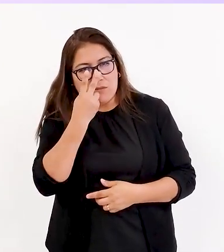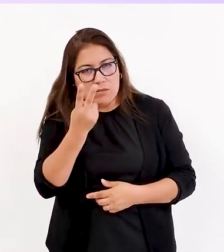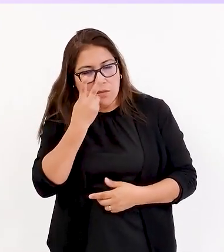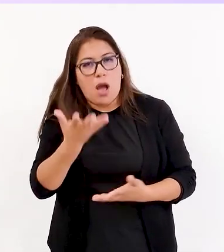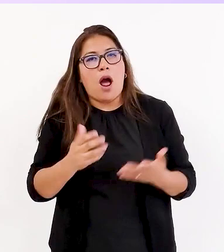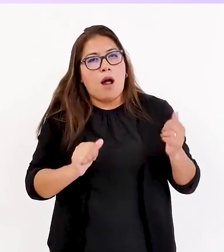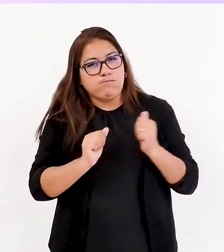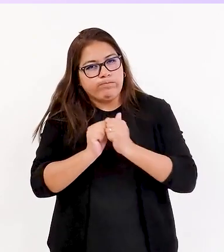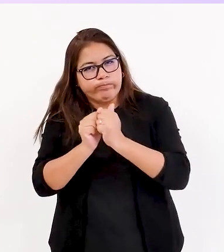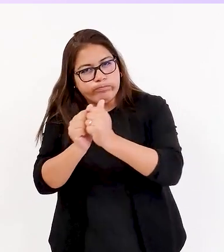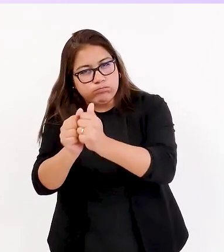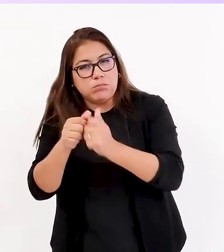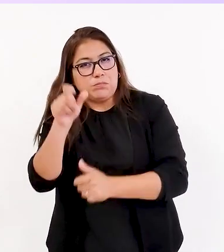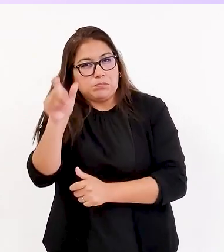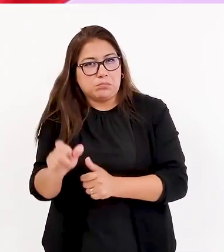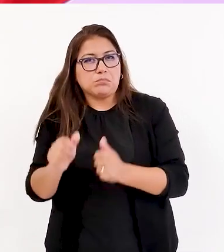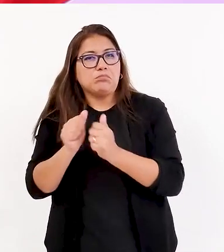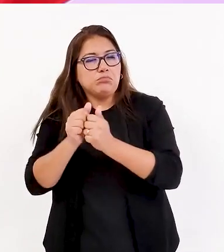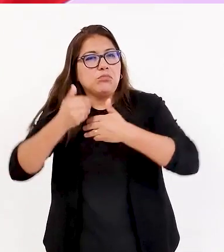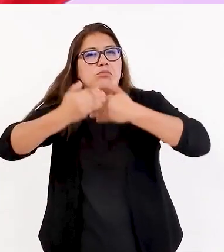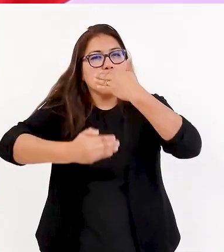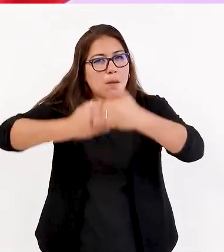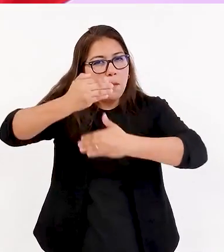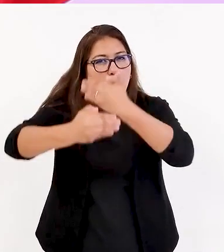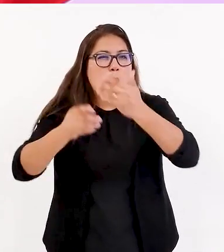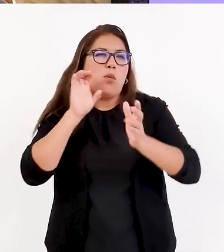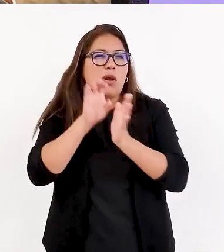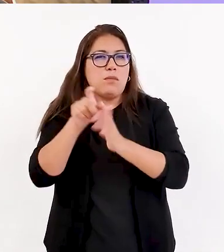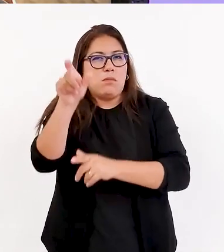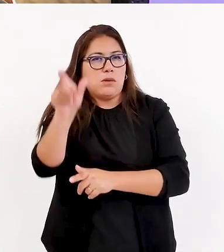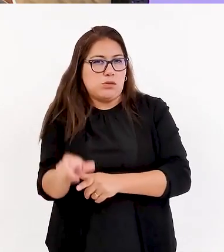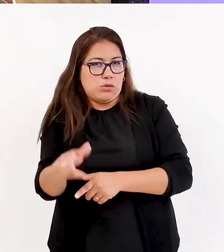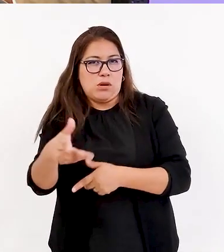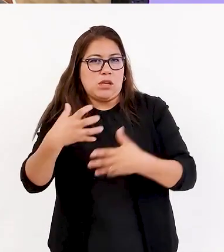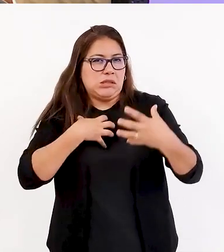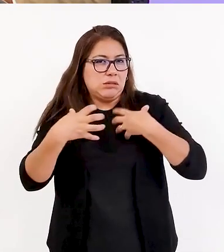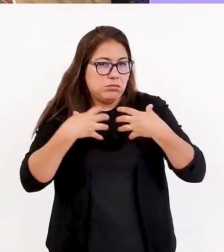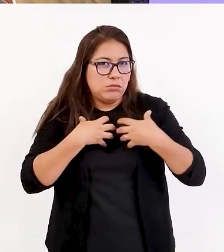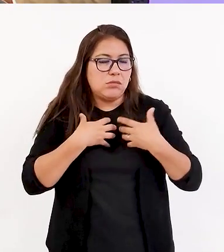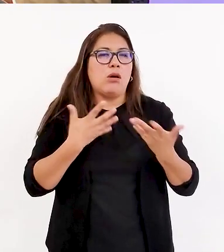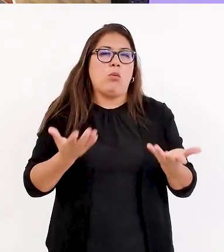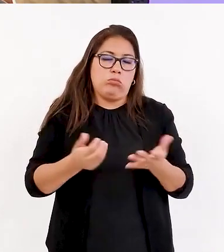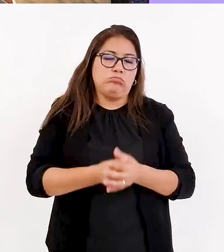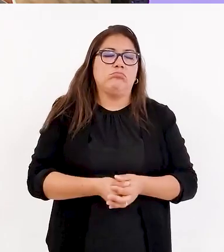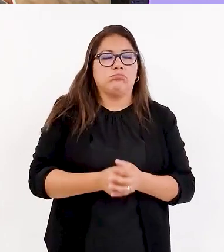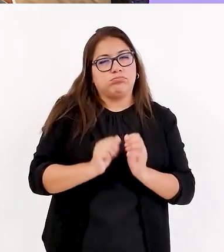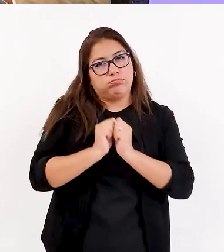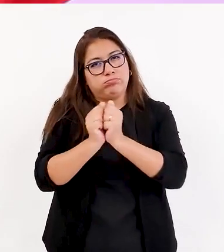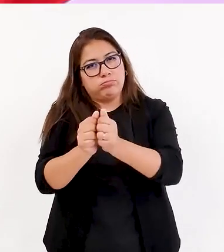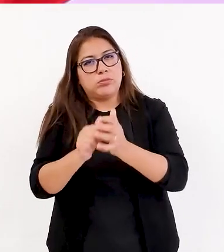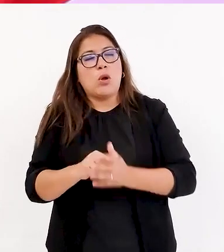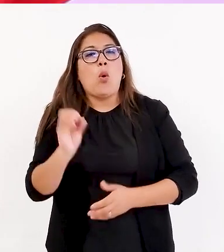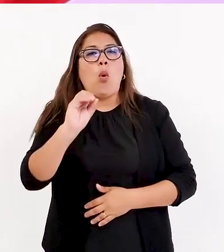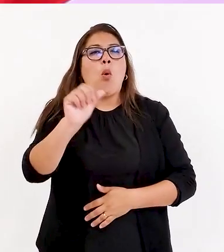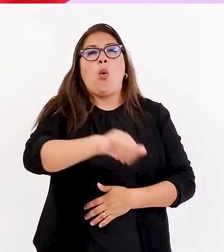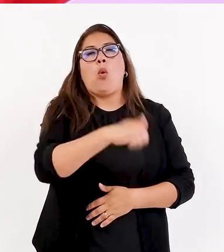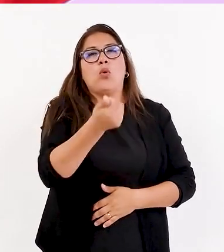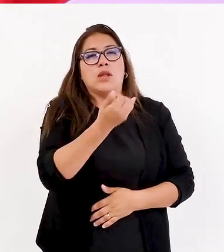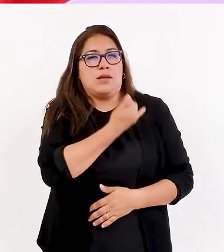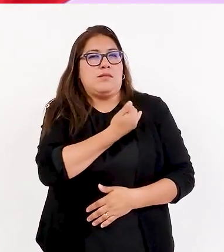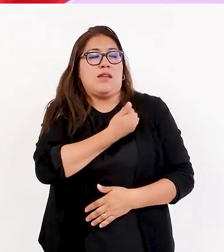acompañamos a las personas en el proceso de reclamo y estamos también con nuestros pares de otras entidades